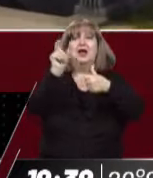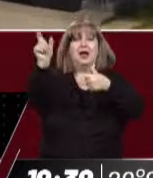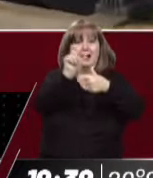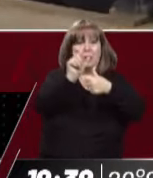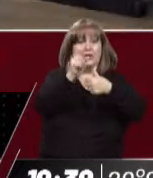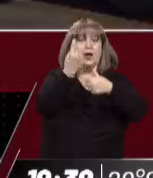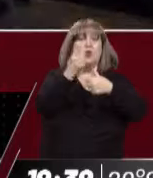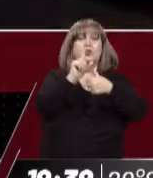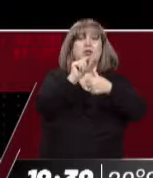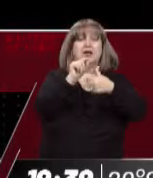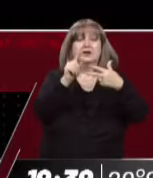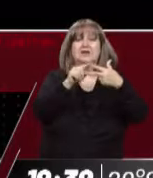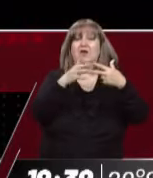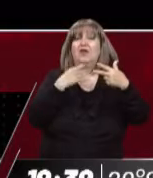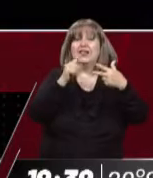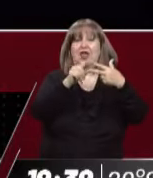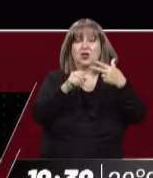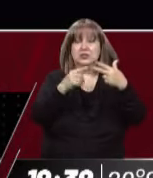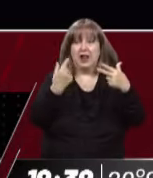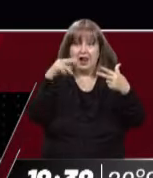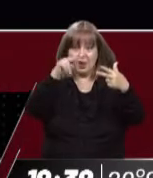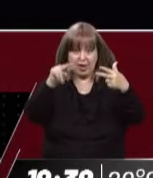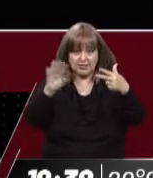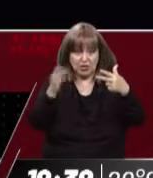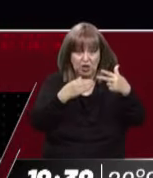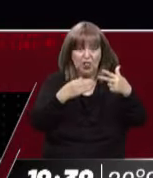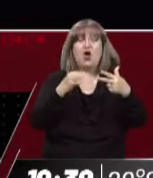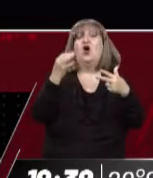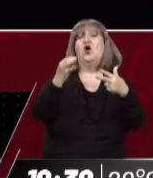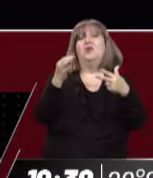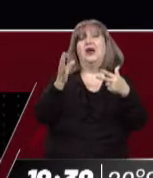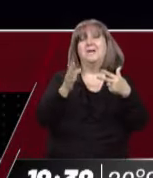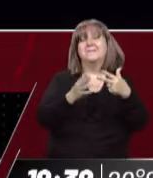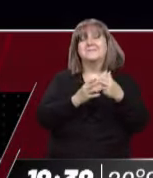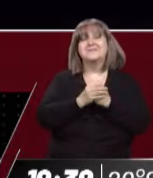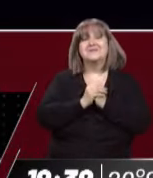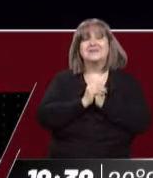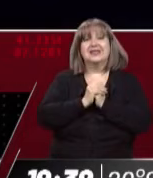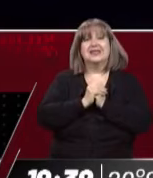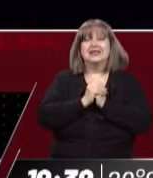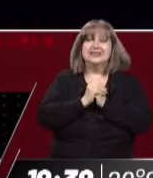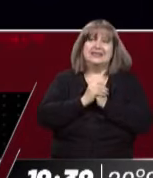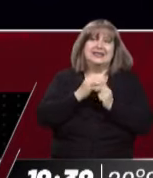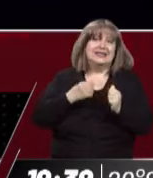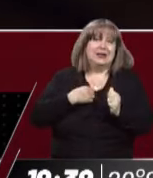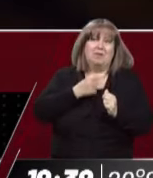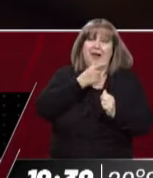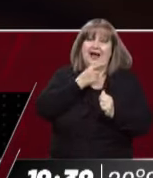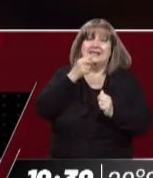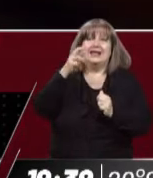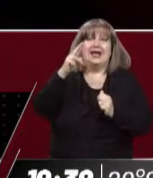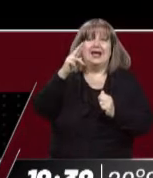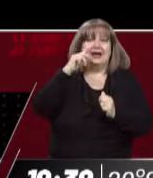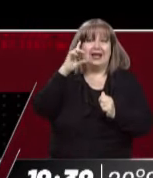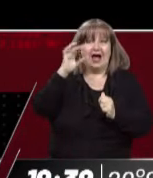molestó? Porque la sensación que quedó, y después hay un montón de odiadores que se subieron a eso, la sensación es que no le había agradado a